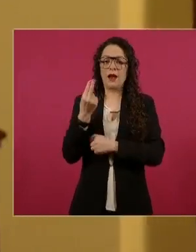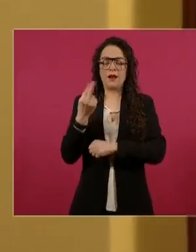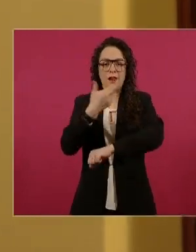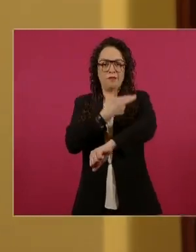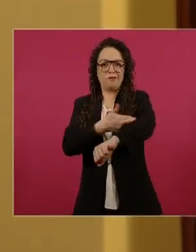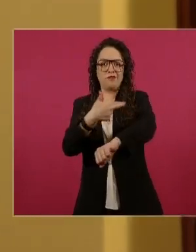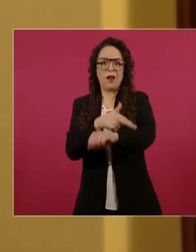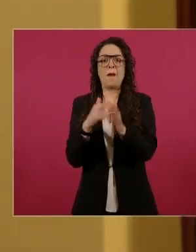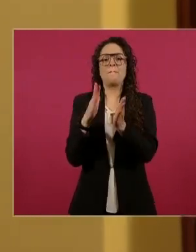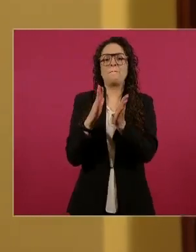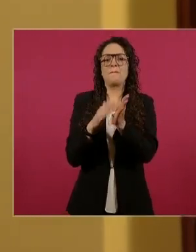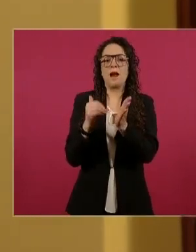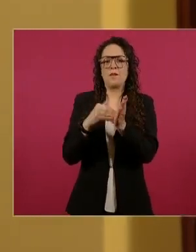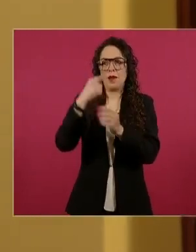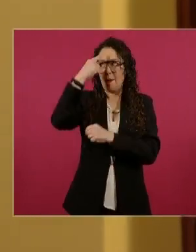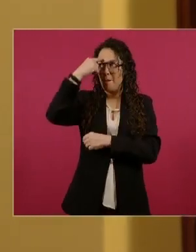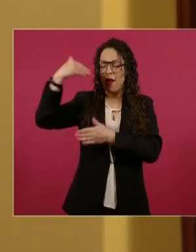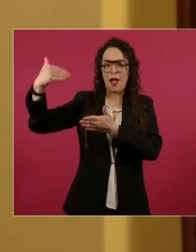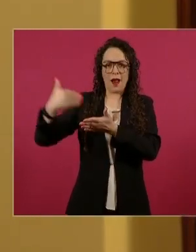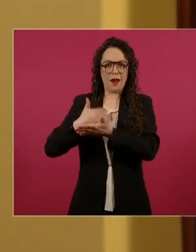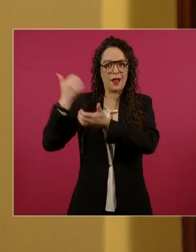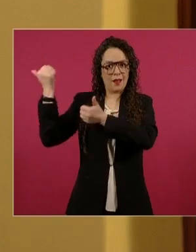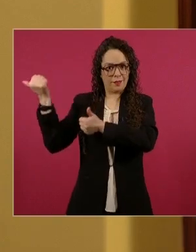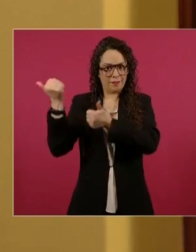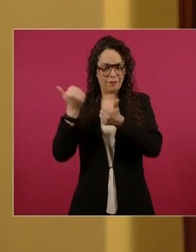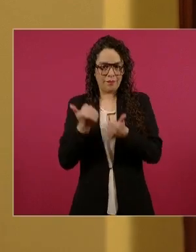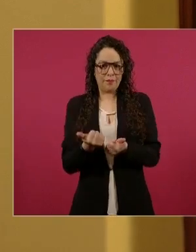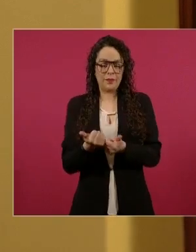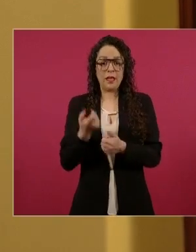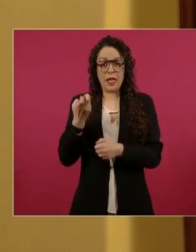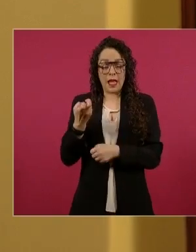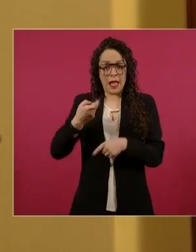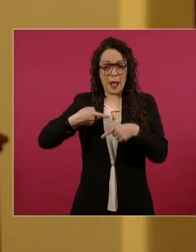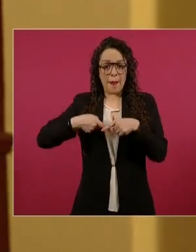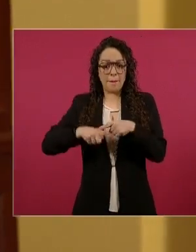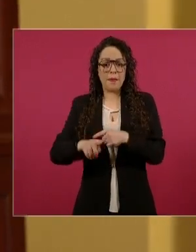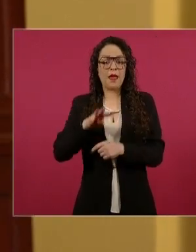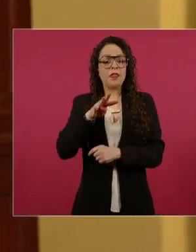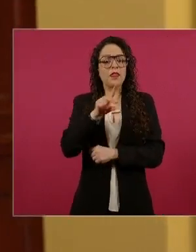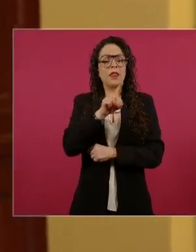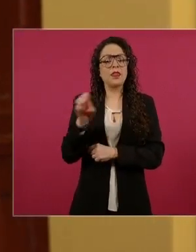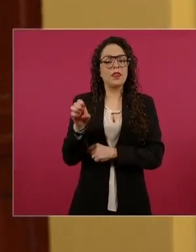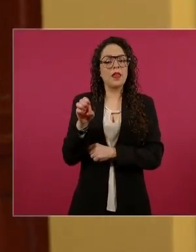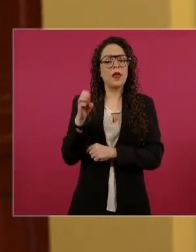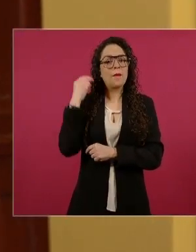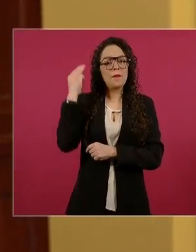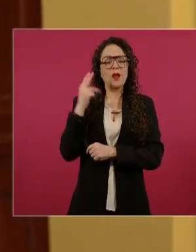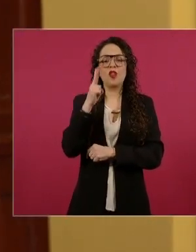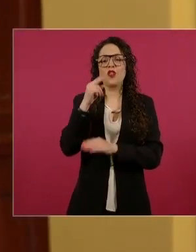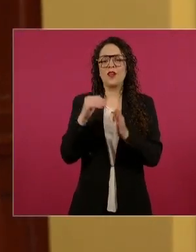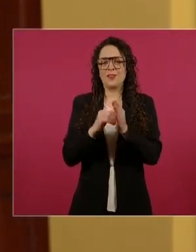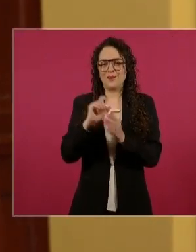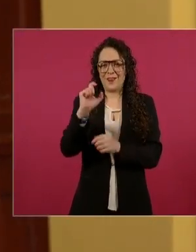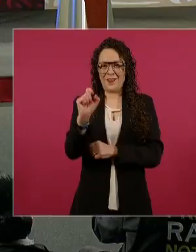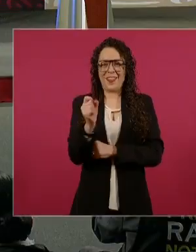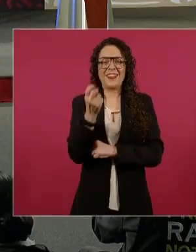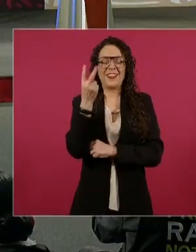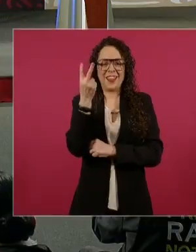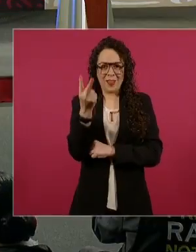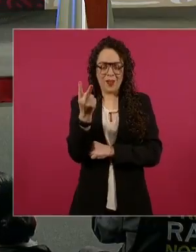Los resultados de este programa que inició el 19 de marzo de 2022 y que